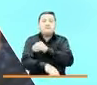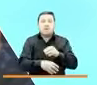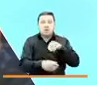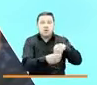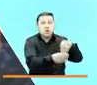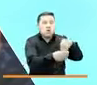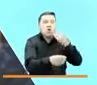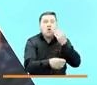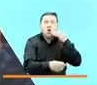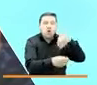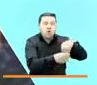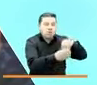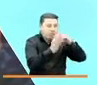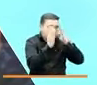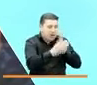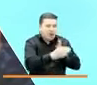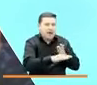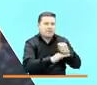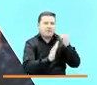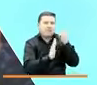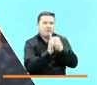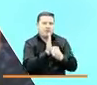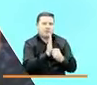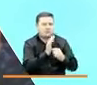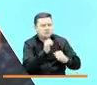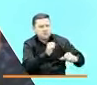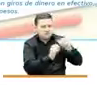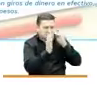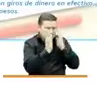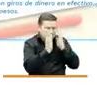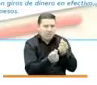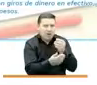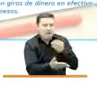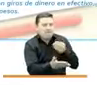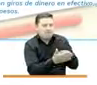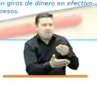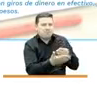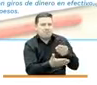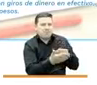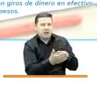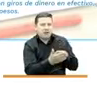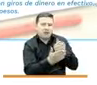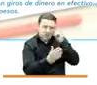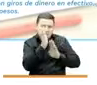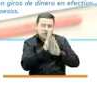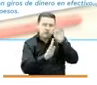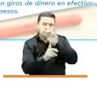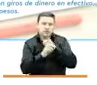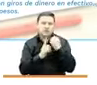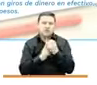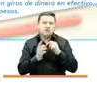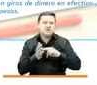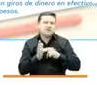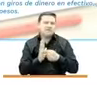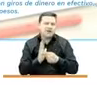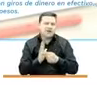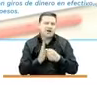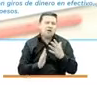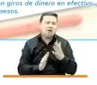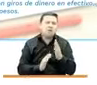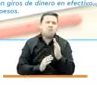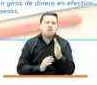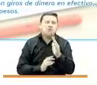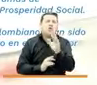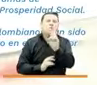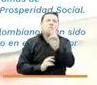beneficiarios a través de los programas de transferencias monetarias ejecutados por Prosperidad Social. Es decir, alrededor de